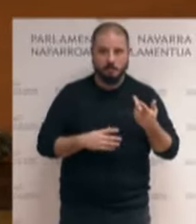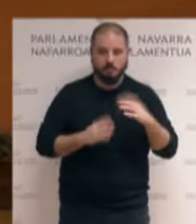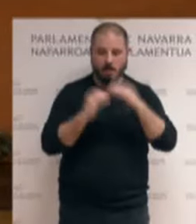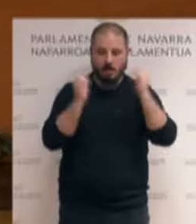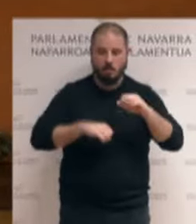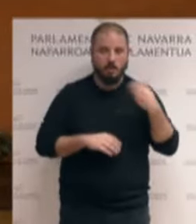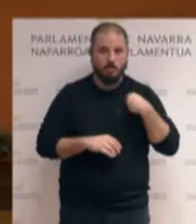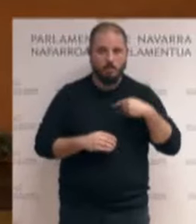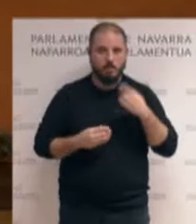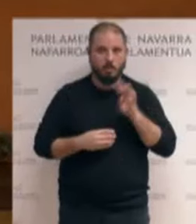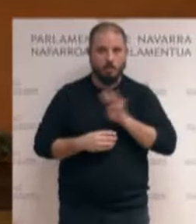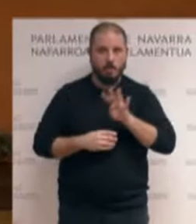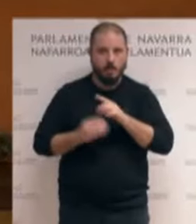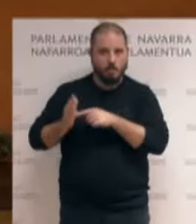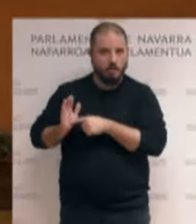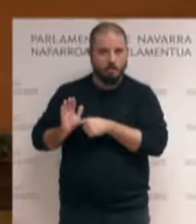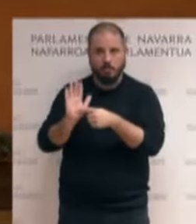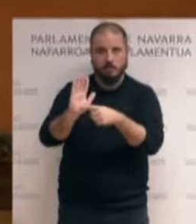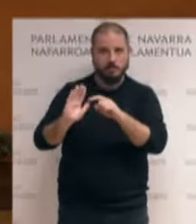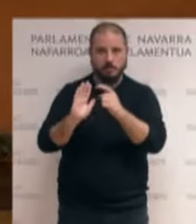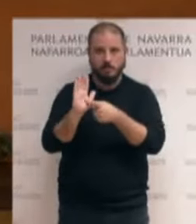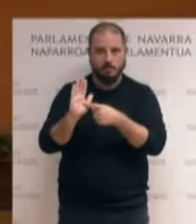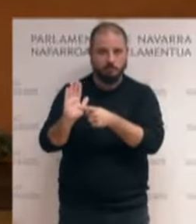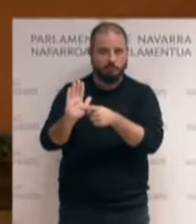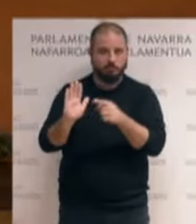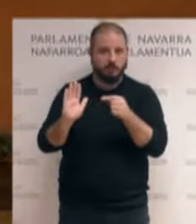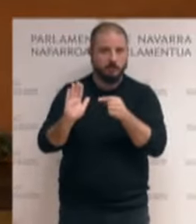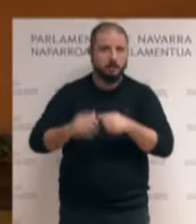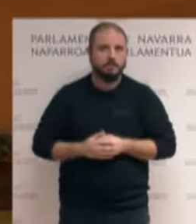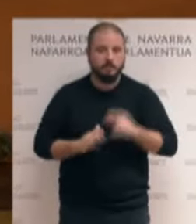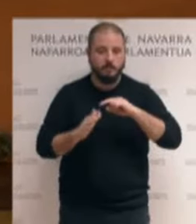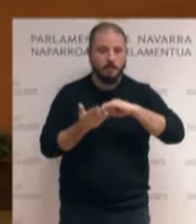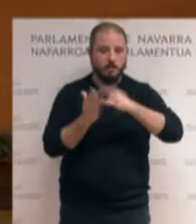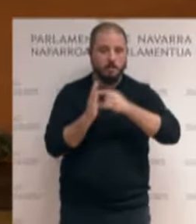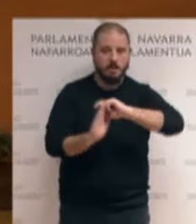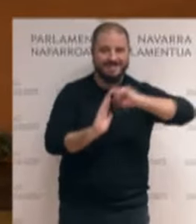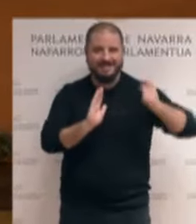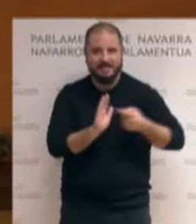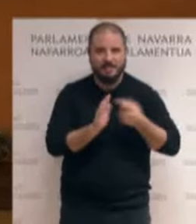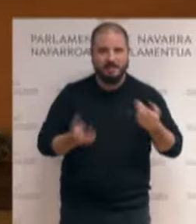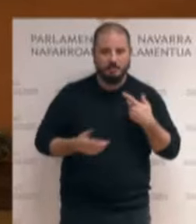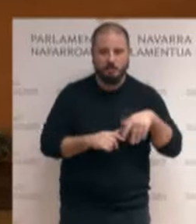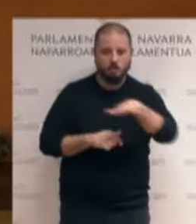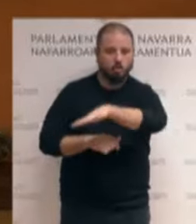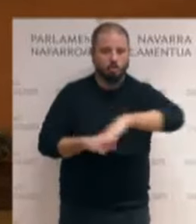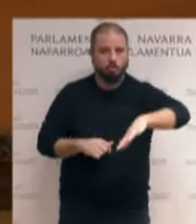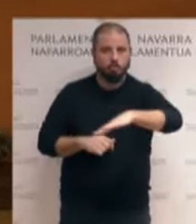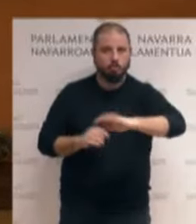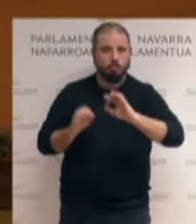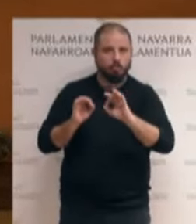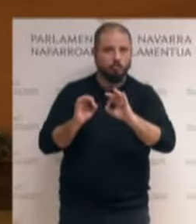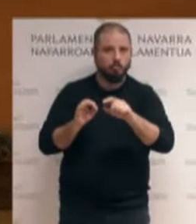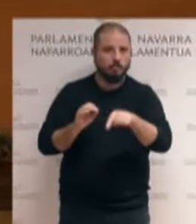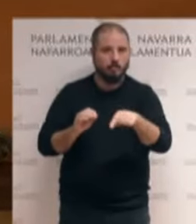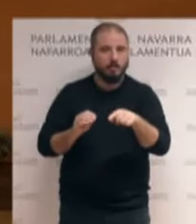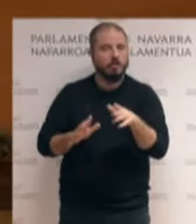proposición de ley foral. Ese plan es un plan integral que prevé el destino de suelo dotacional para promociones de